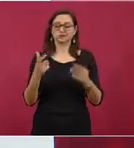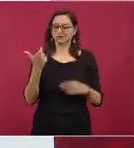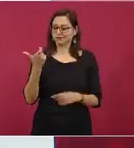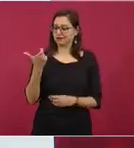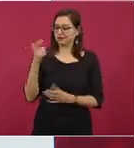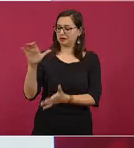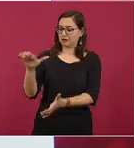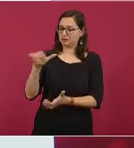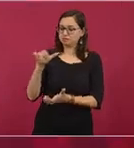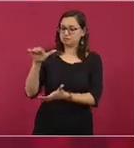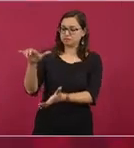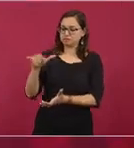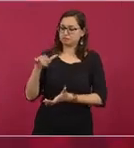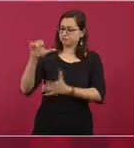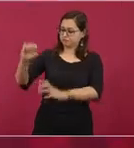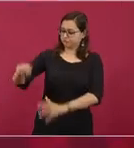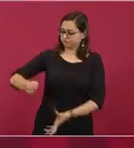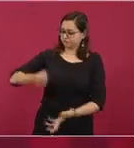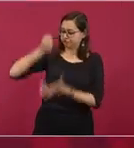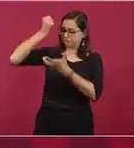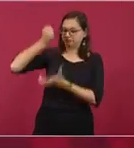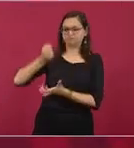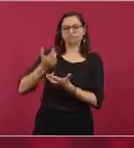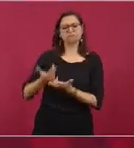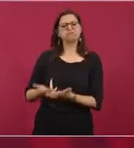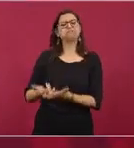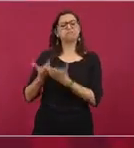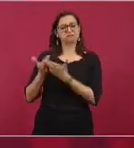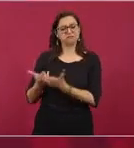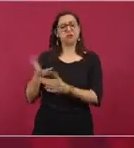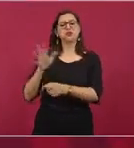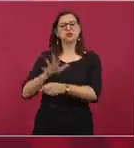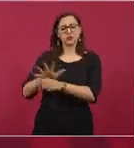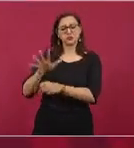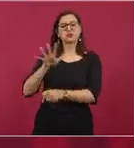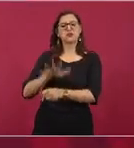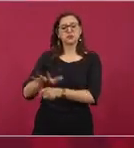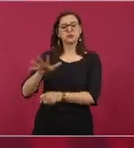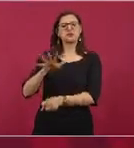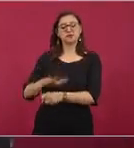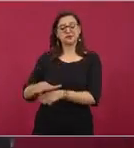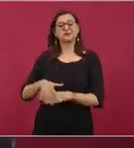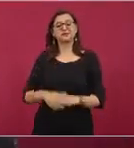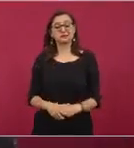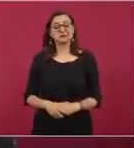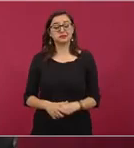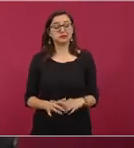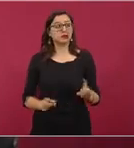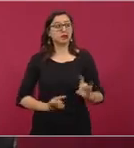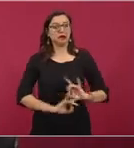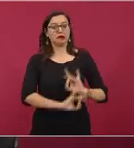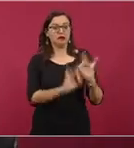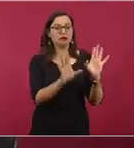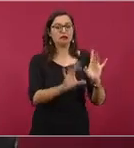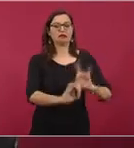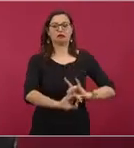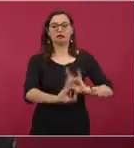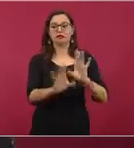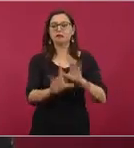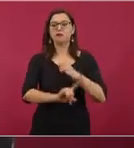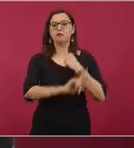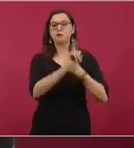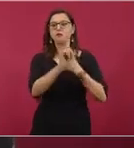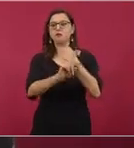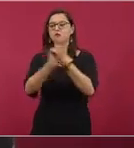presupuesto y podemos hacer y frente a todas las adversidades porque no se permite